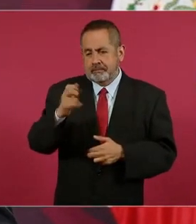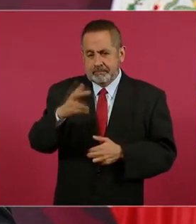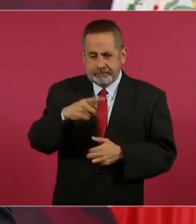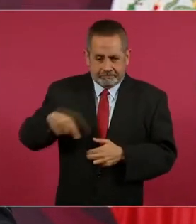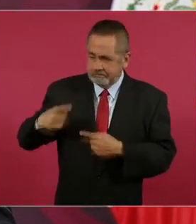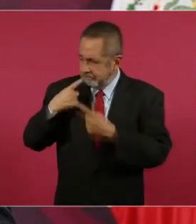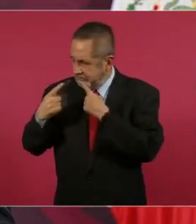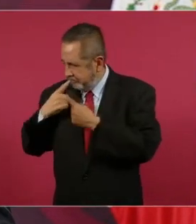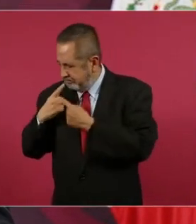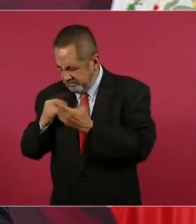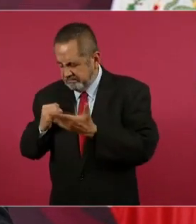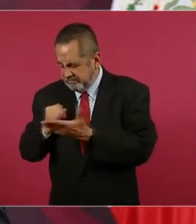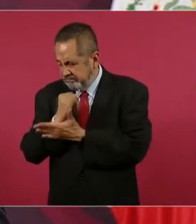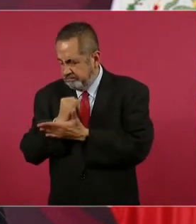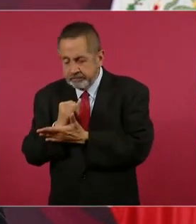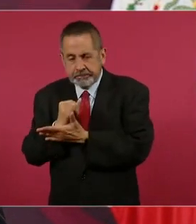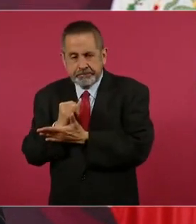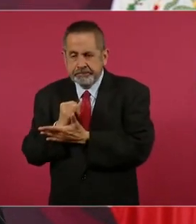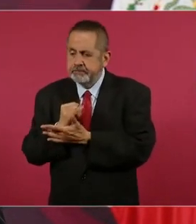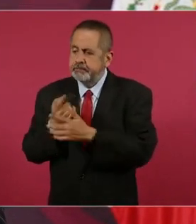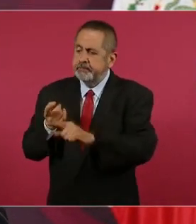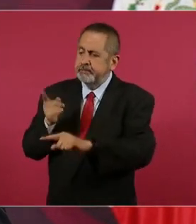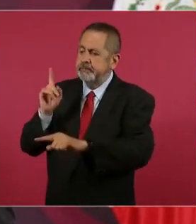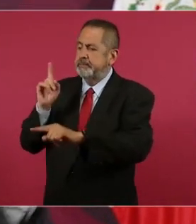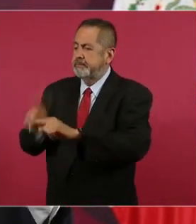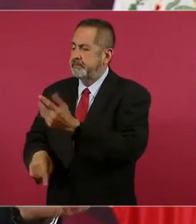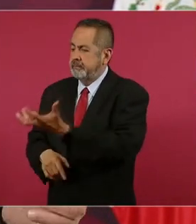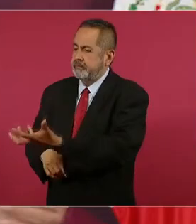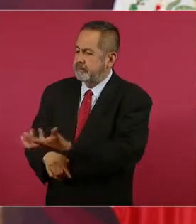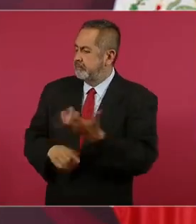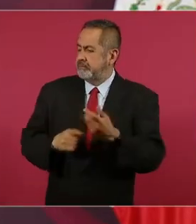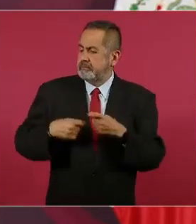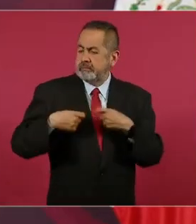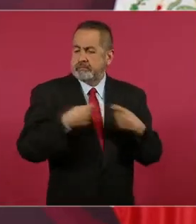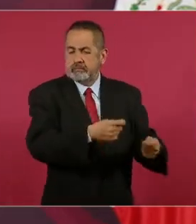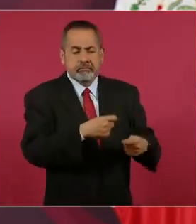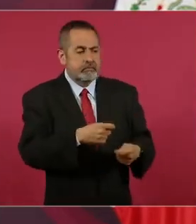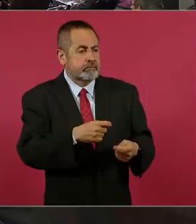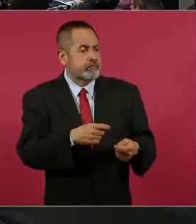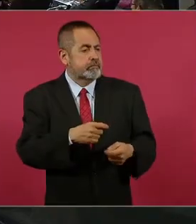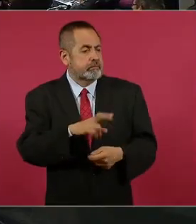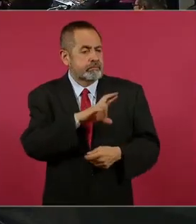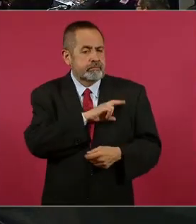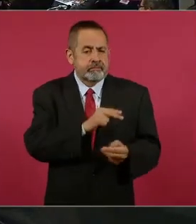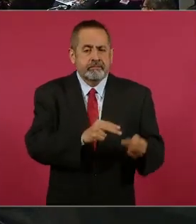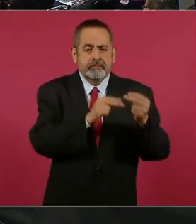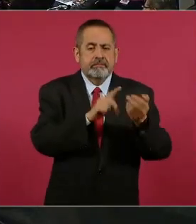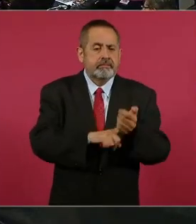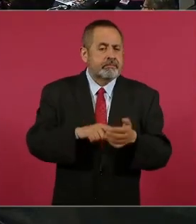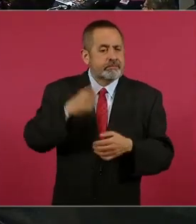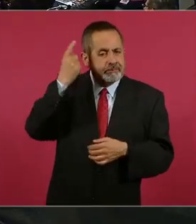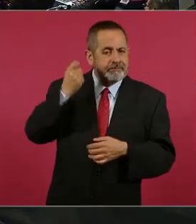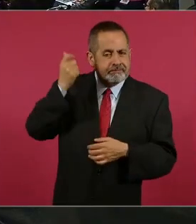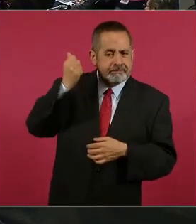de privatizar las pensiones en el